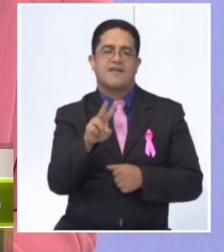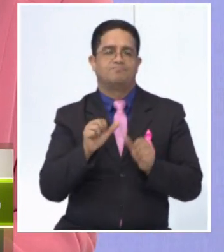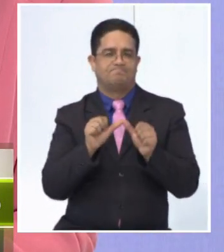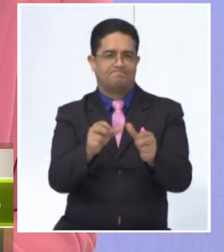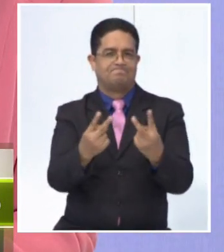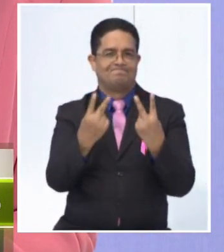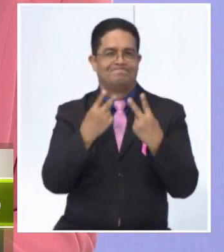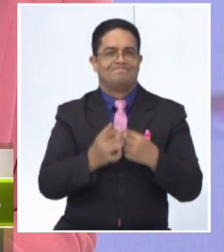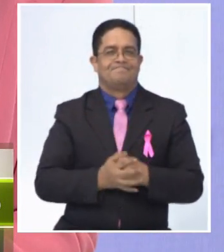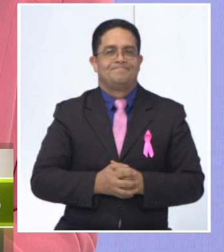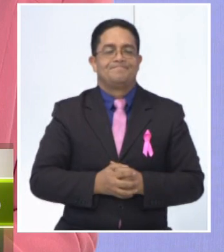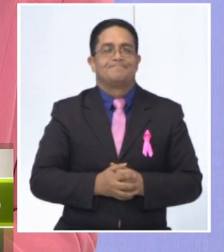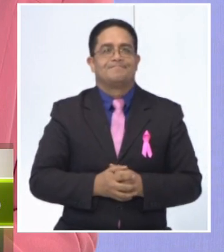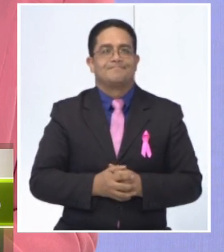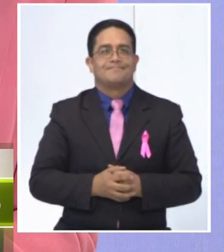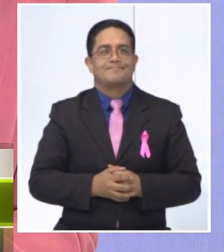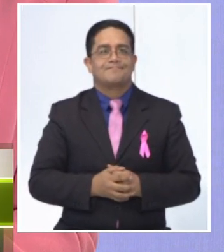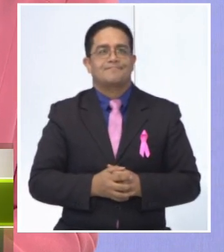Volvemos.